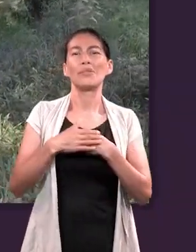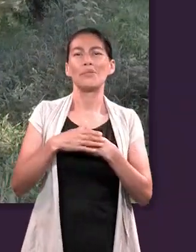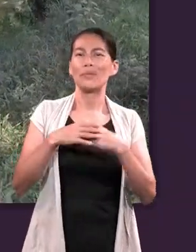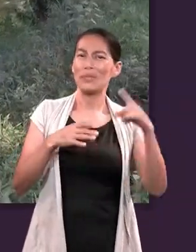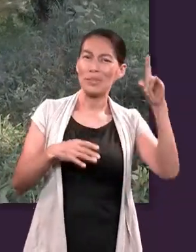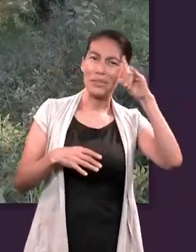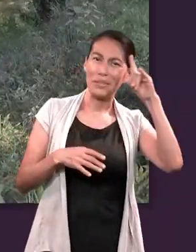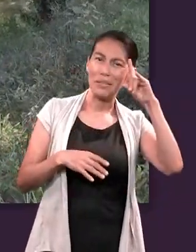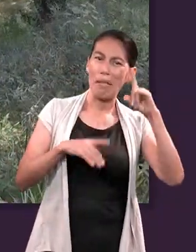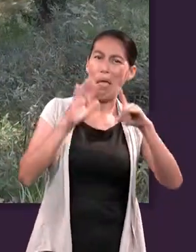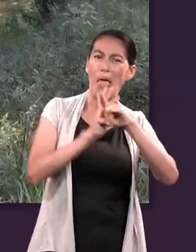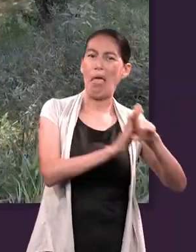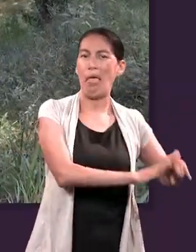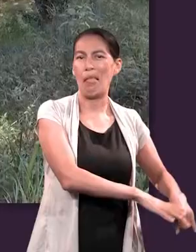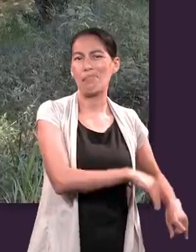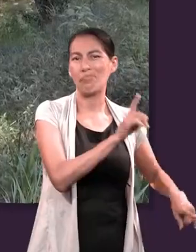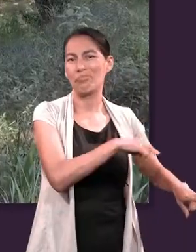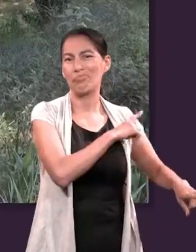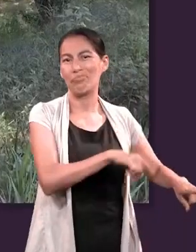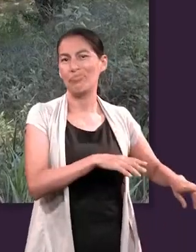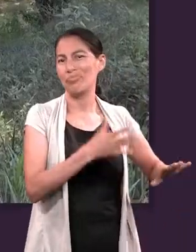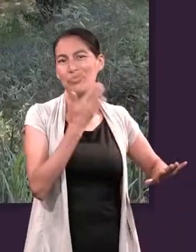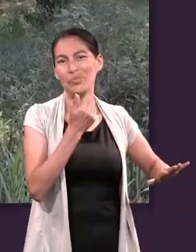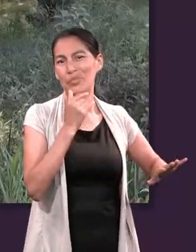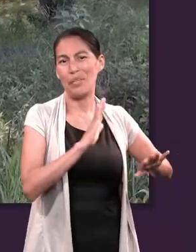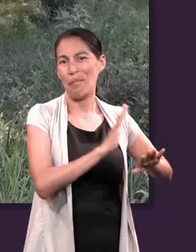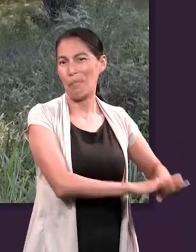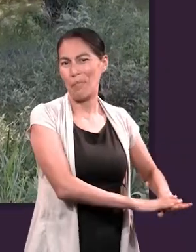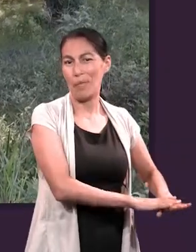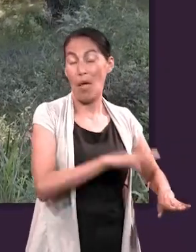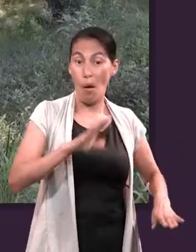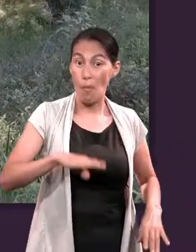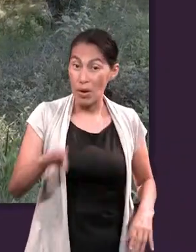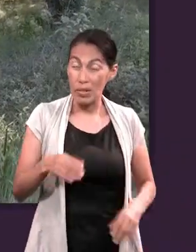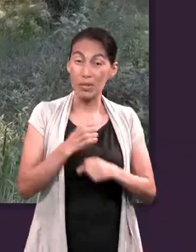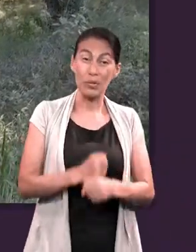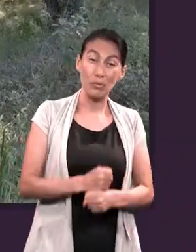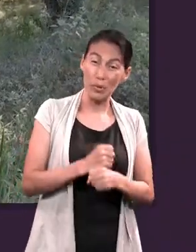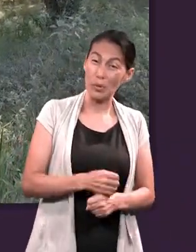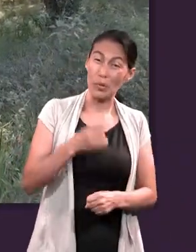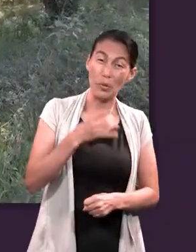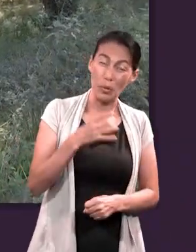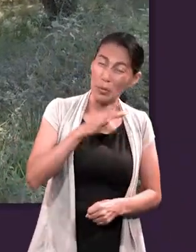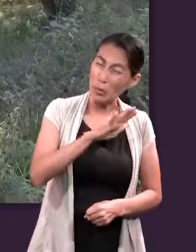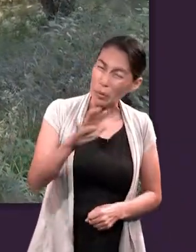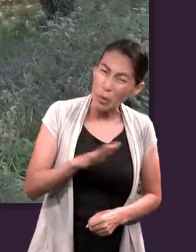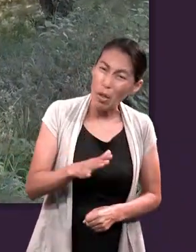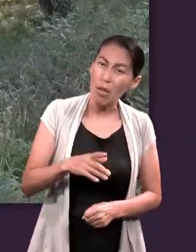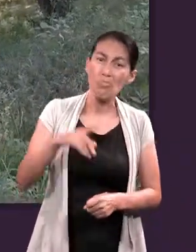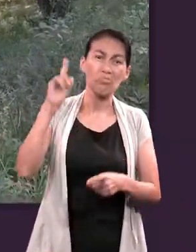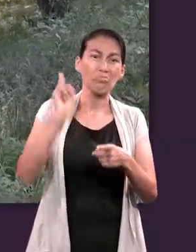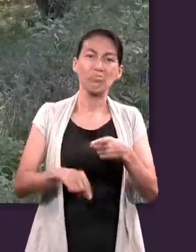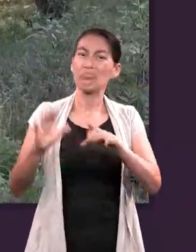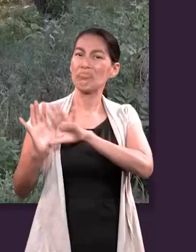que Satanás dejará de existir y el mal, el dolor, la muerte, el sufrimiento, todo eso será